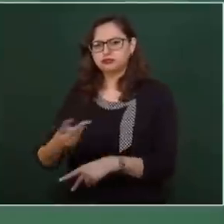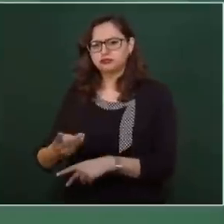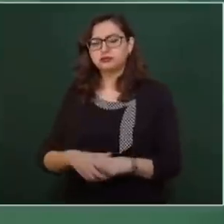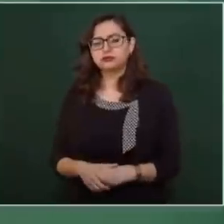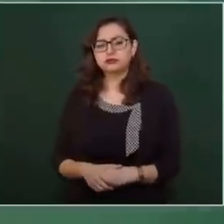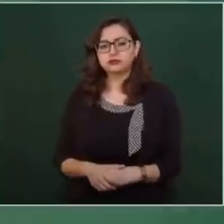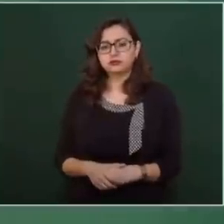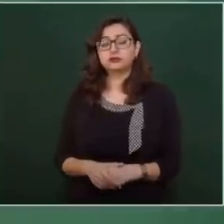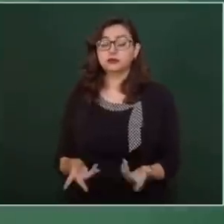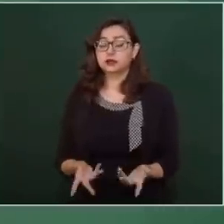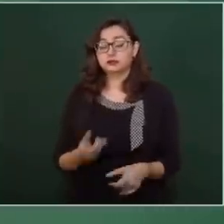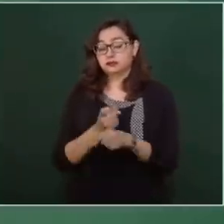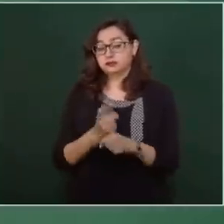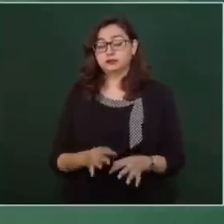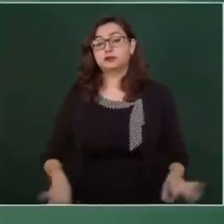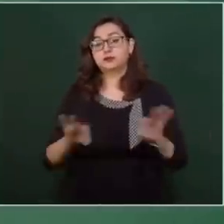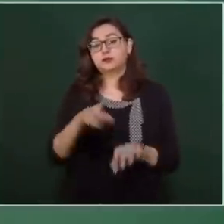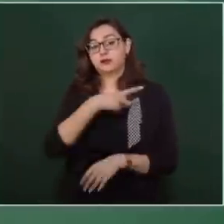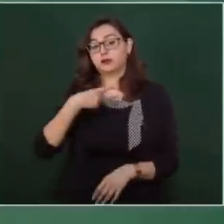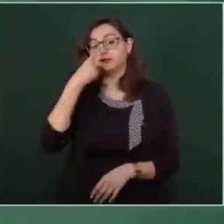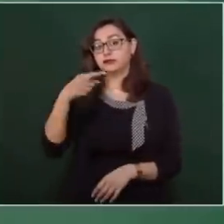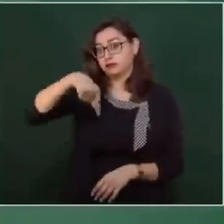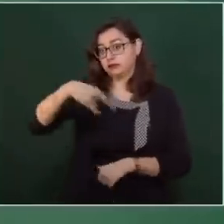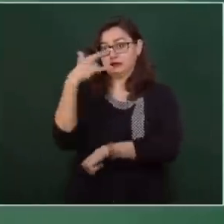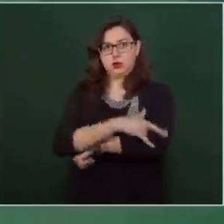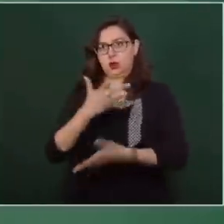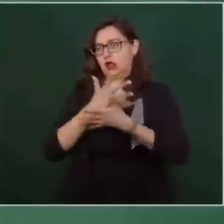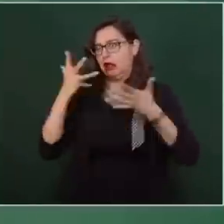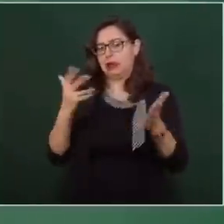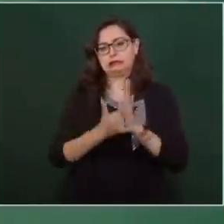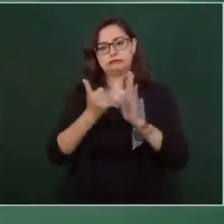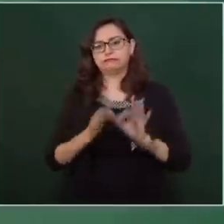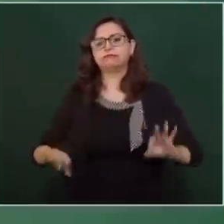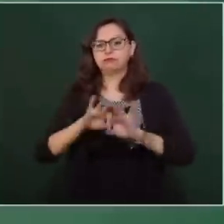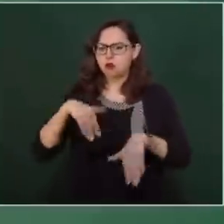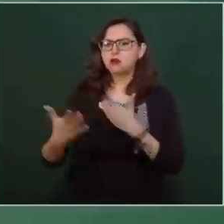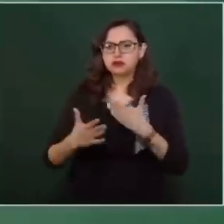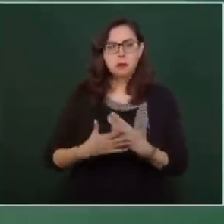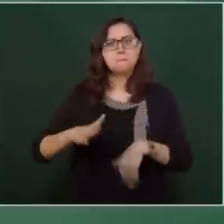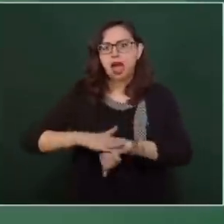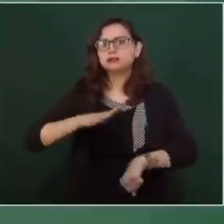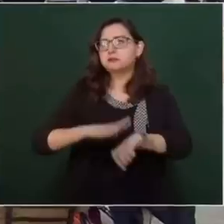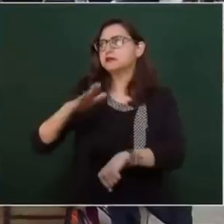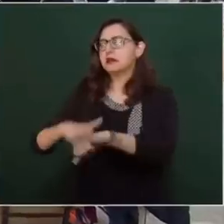Primero, esta gran obra, luego vienen otras, y otras, y otras.